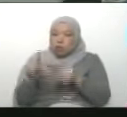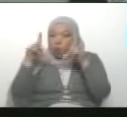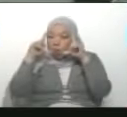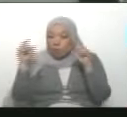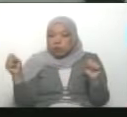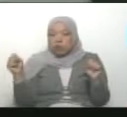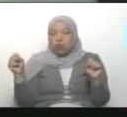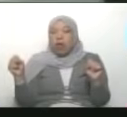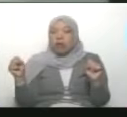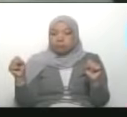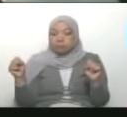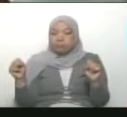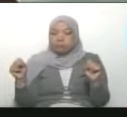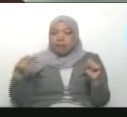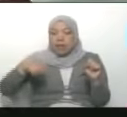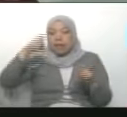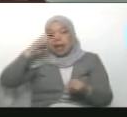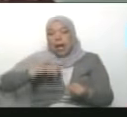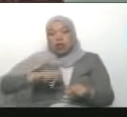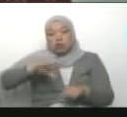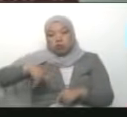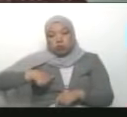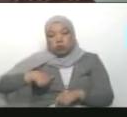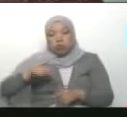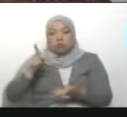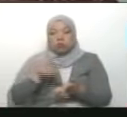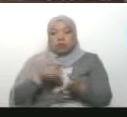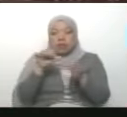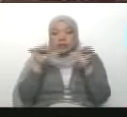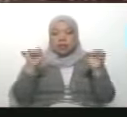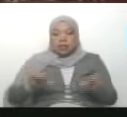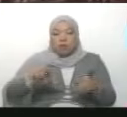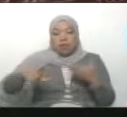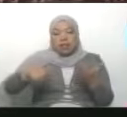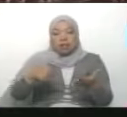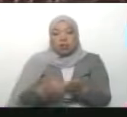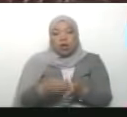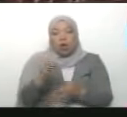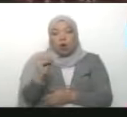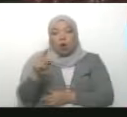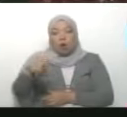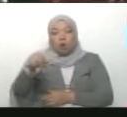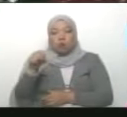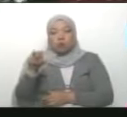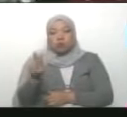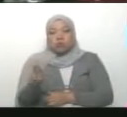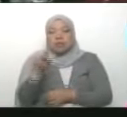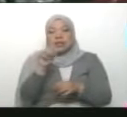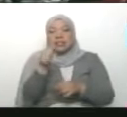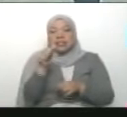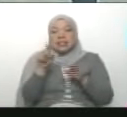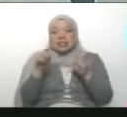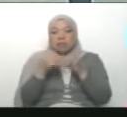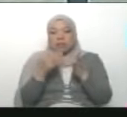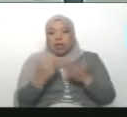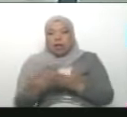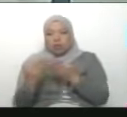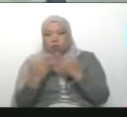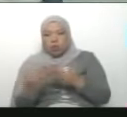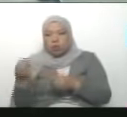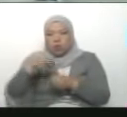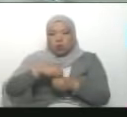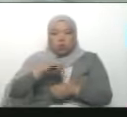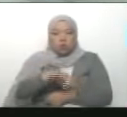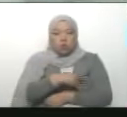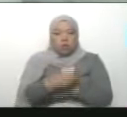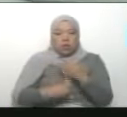esa manera. Y en este año, nosotros, desde el Sistema Nacional de Ingresos, incorporamos más de 16.000 estudiantes a la